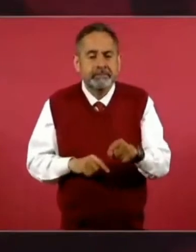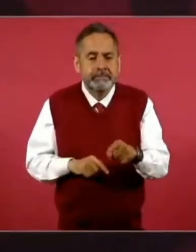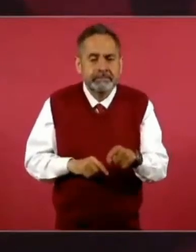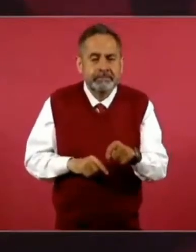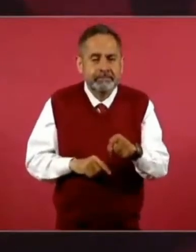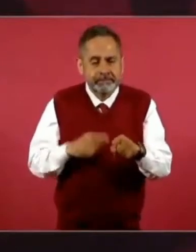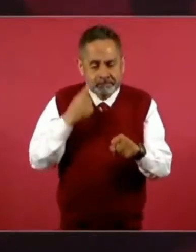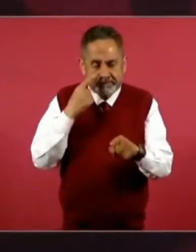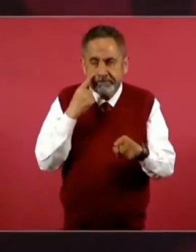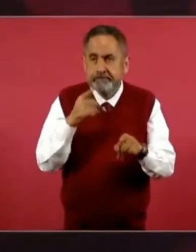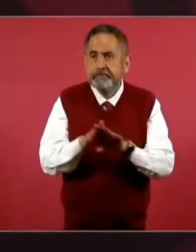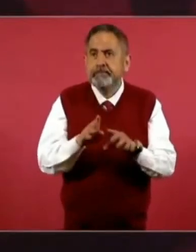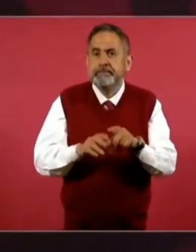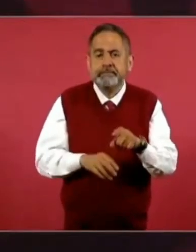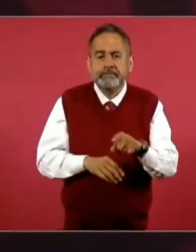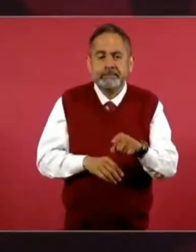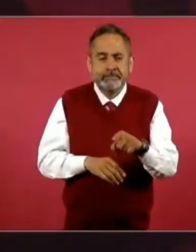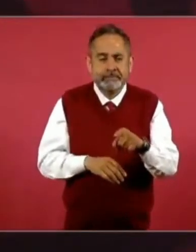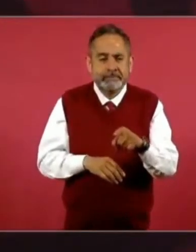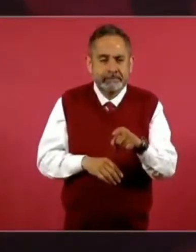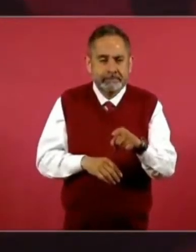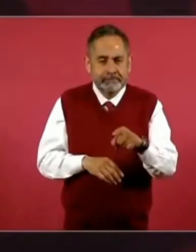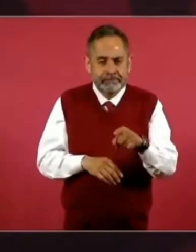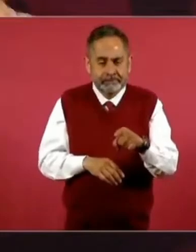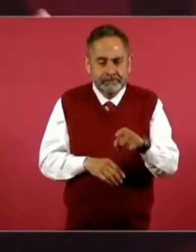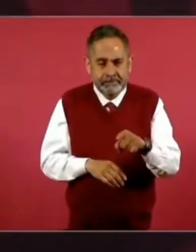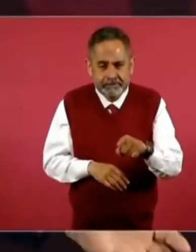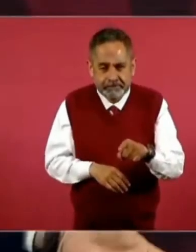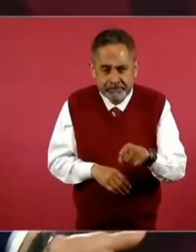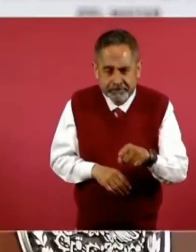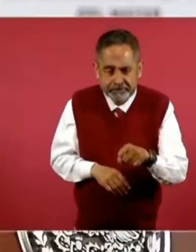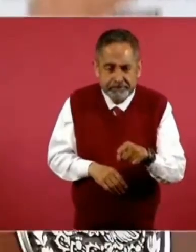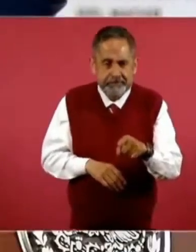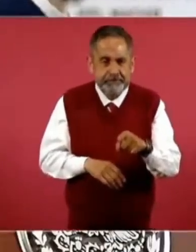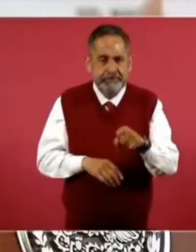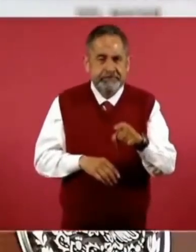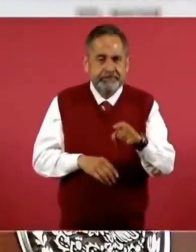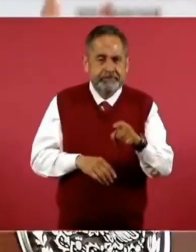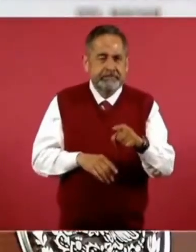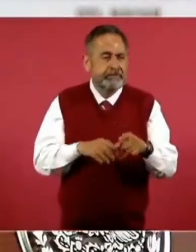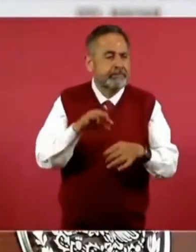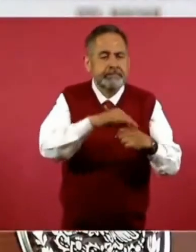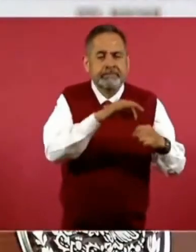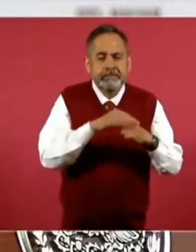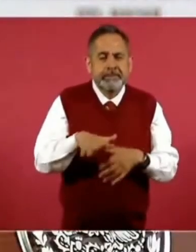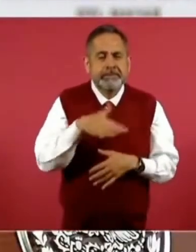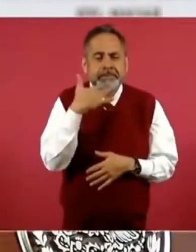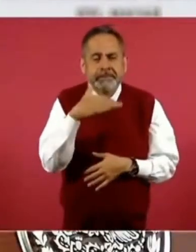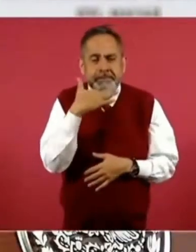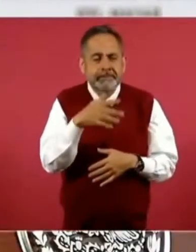por una elección fraudulenta